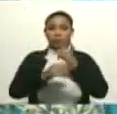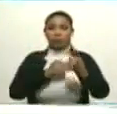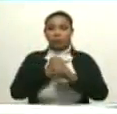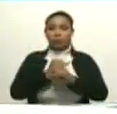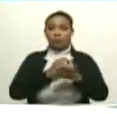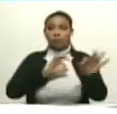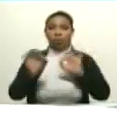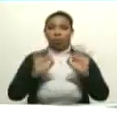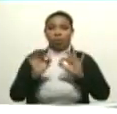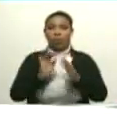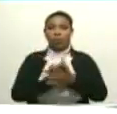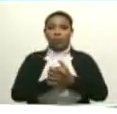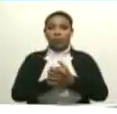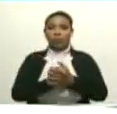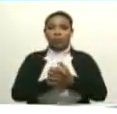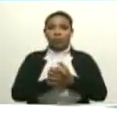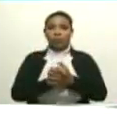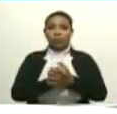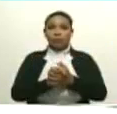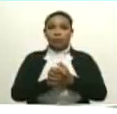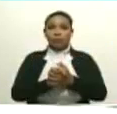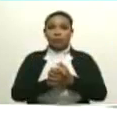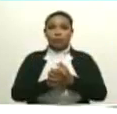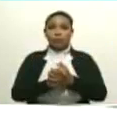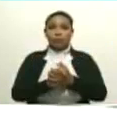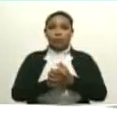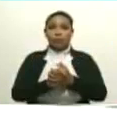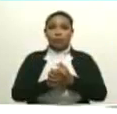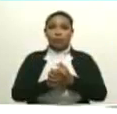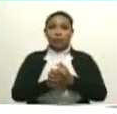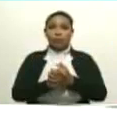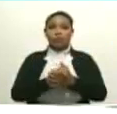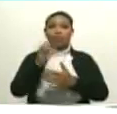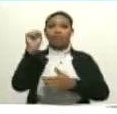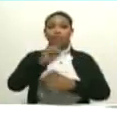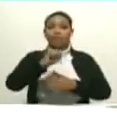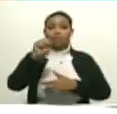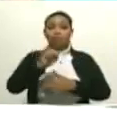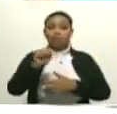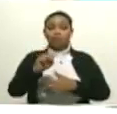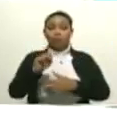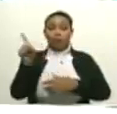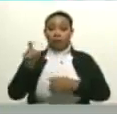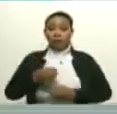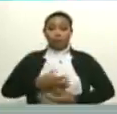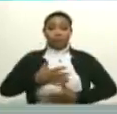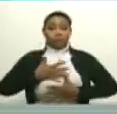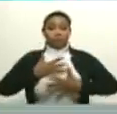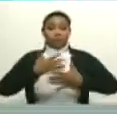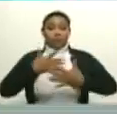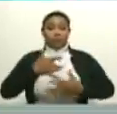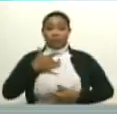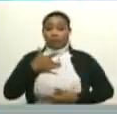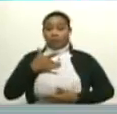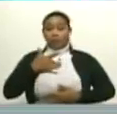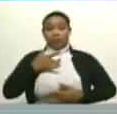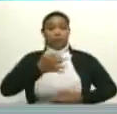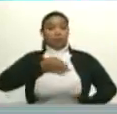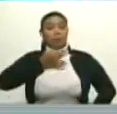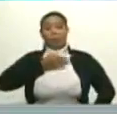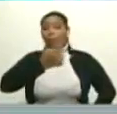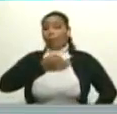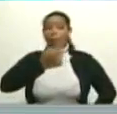Teatro Progresista. cuna de dramaturgos. Correctamente. Bueno, está inspirado. Ernesto